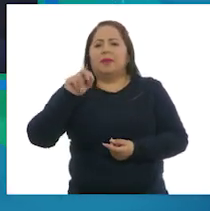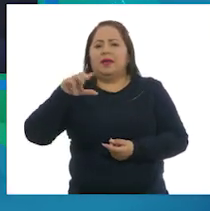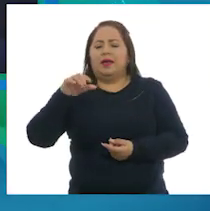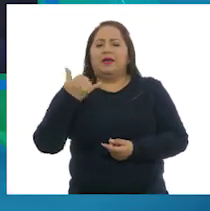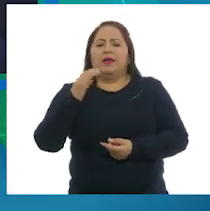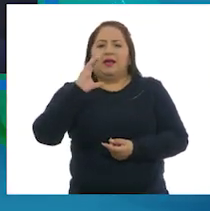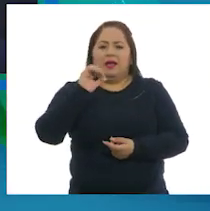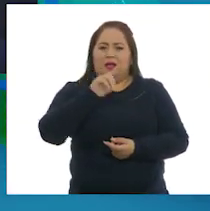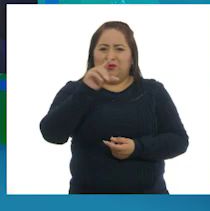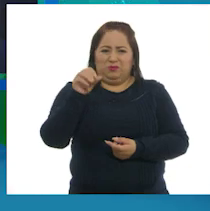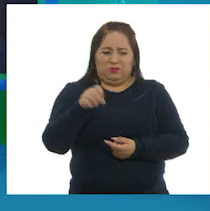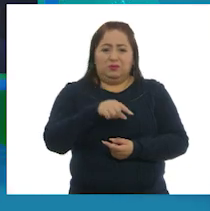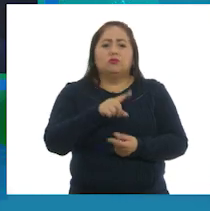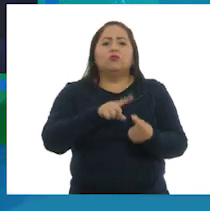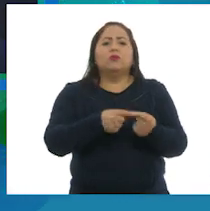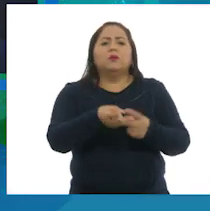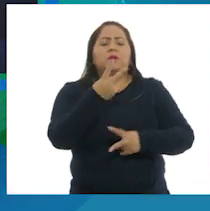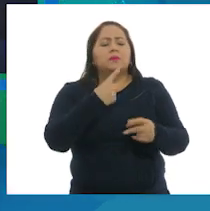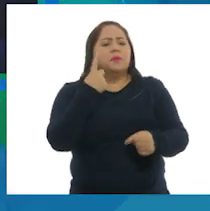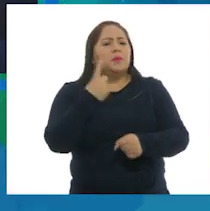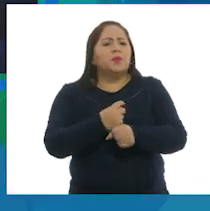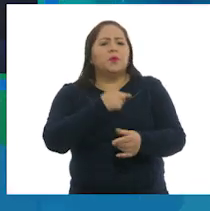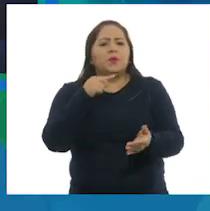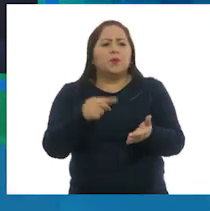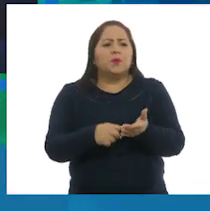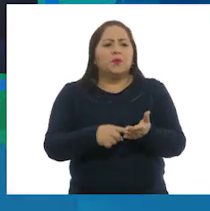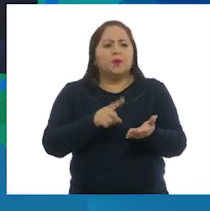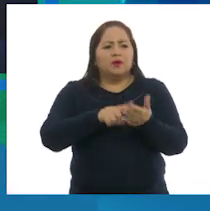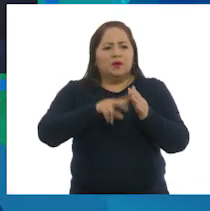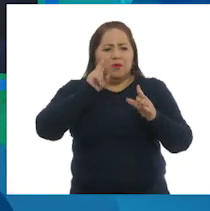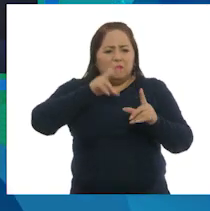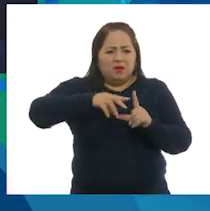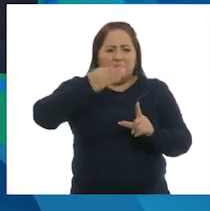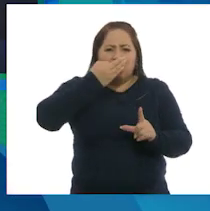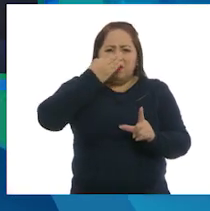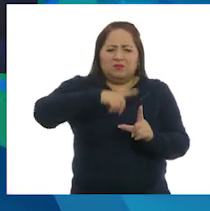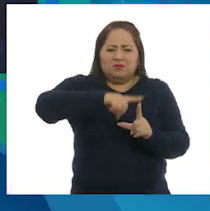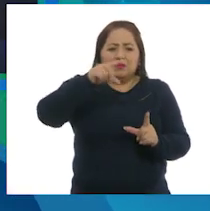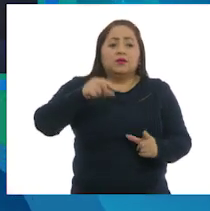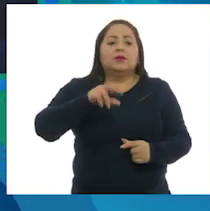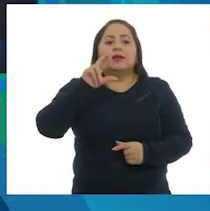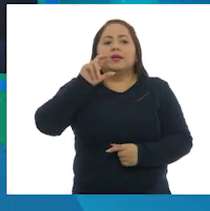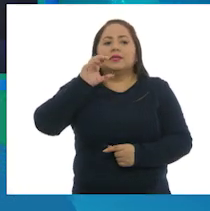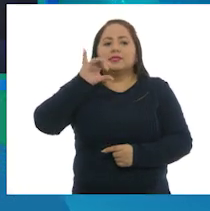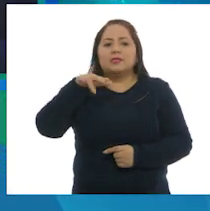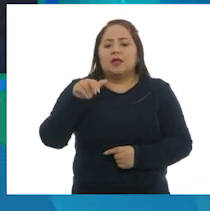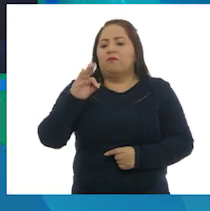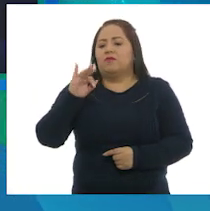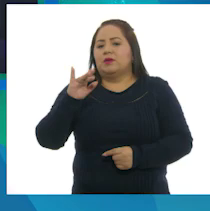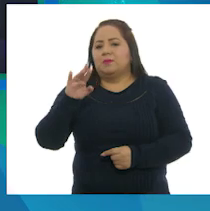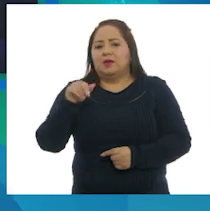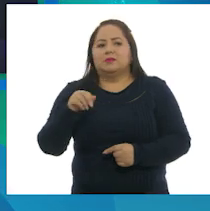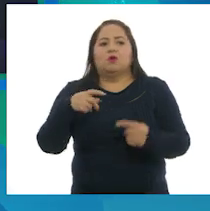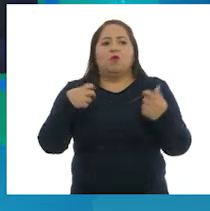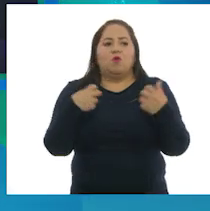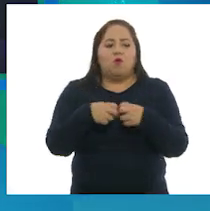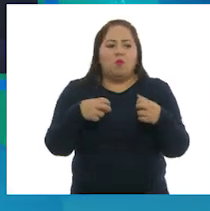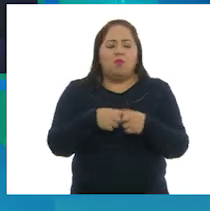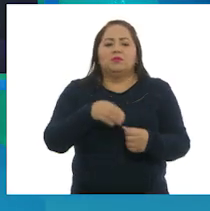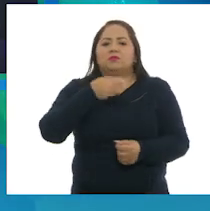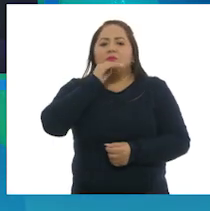y tallos, se extraen principalmente de los matorrales. Resinas, fibras, gomas,